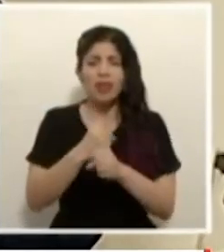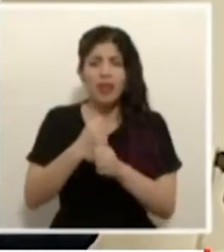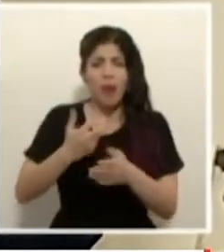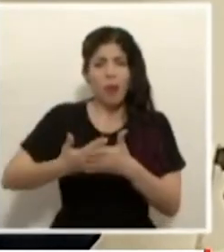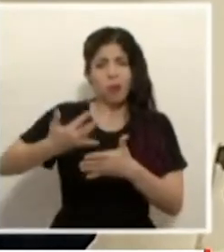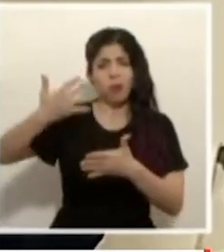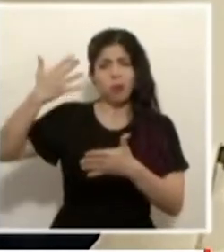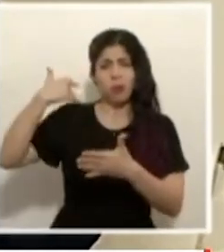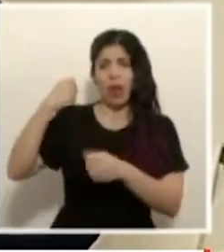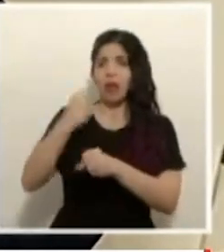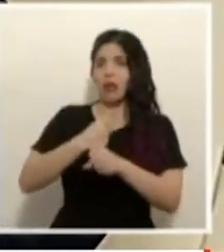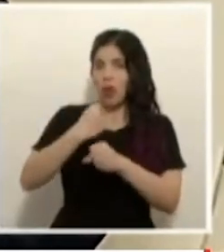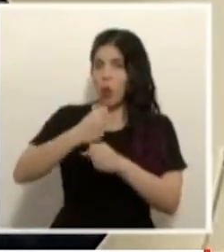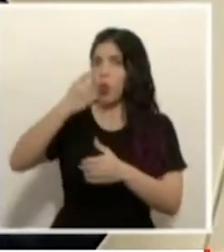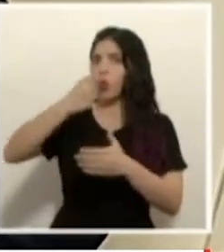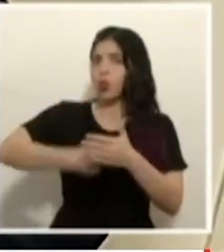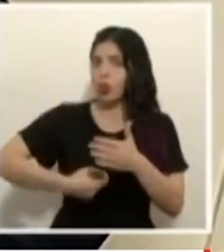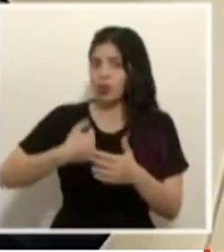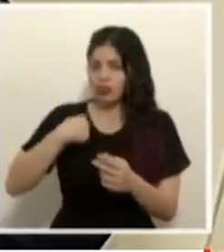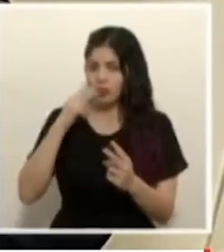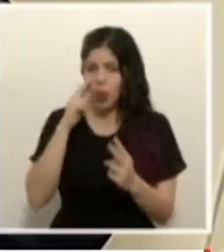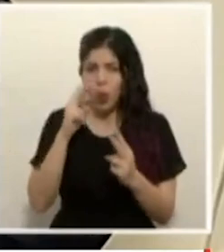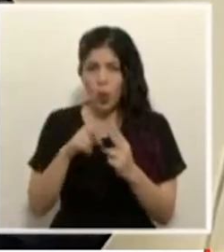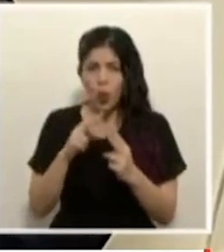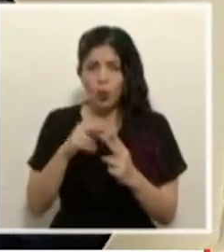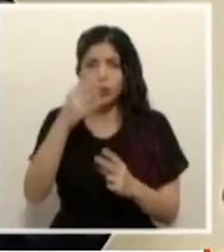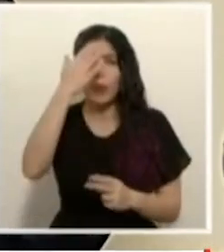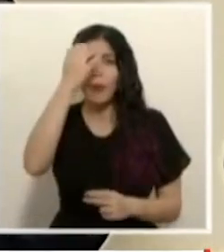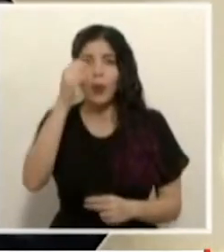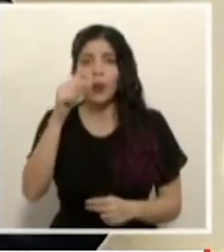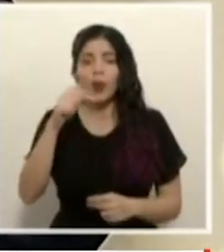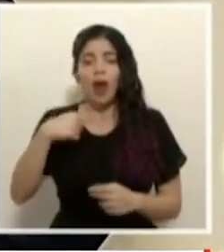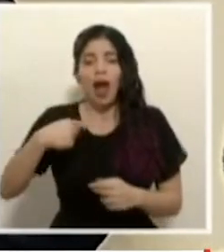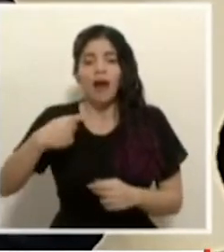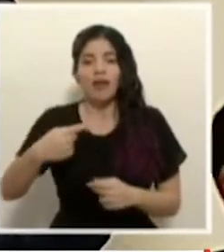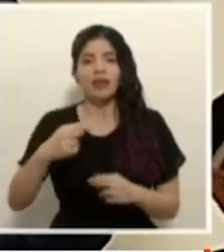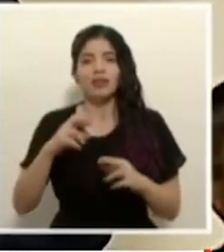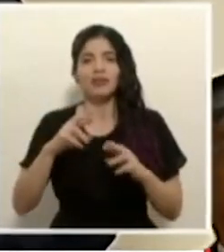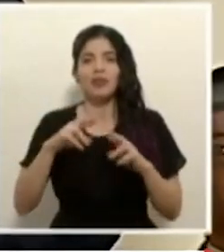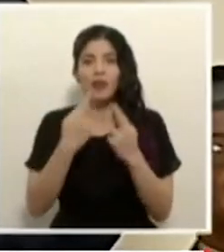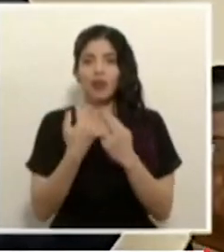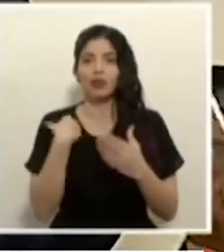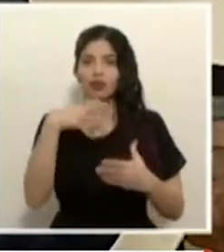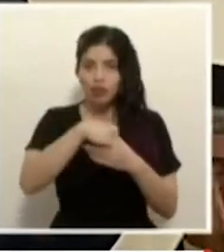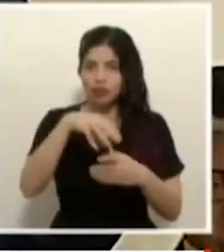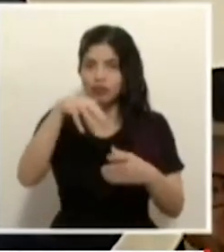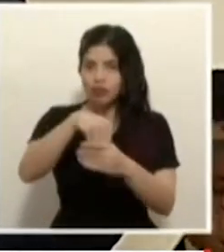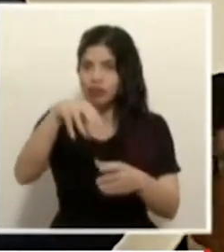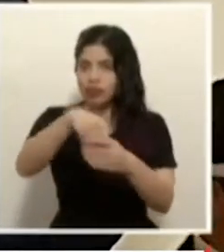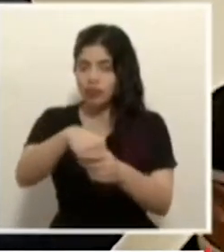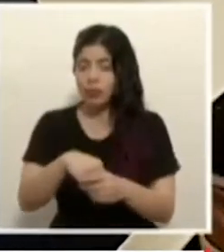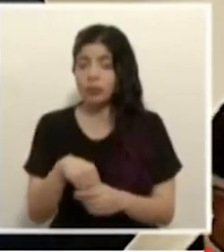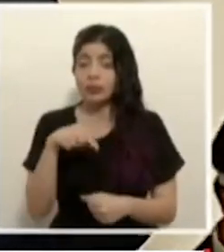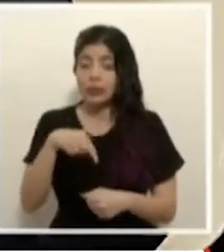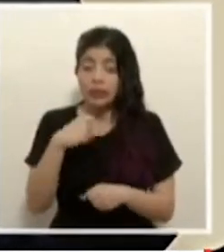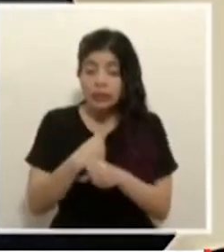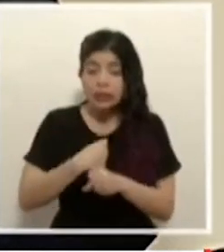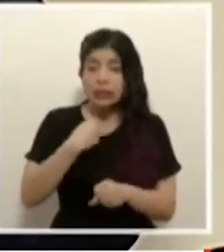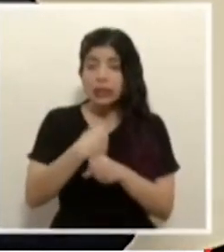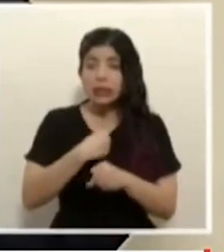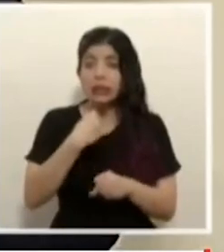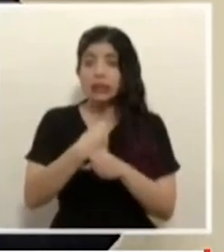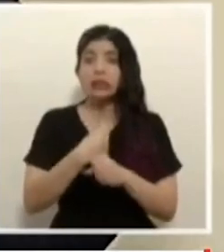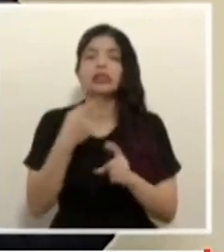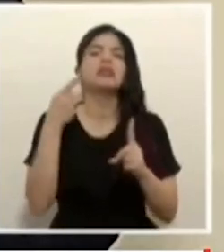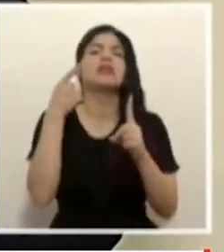y lo conozco porque en algunas de esas partes me he involucrado en todo lo que implica